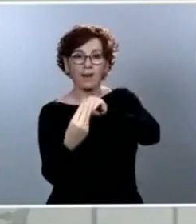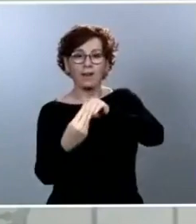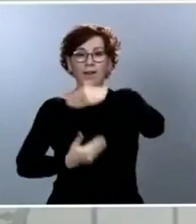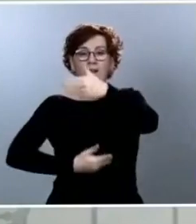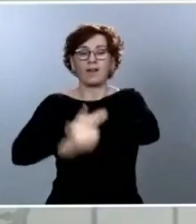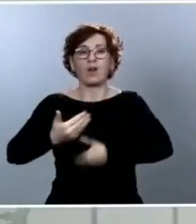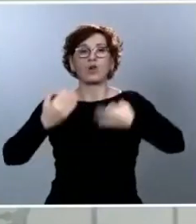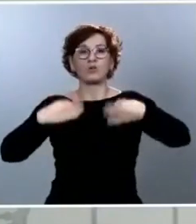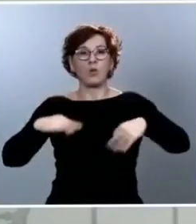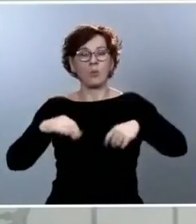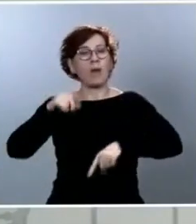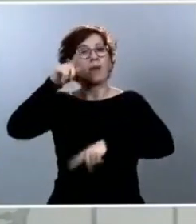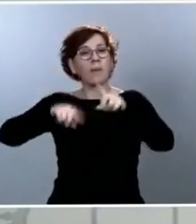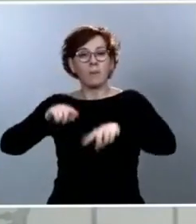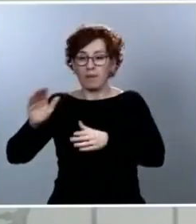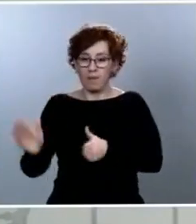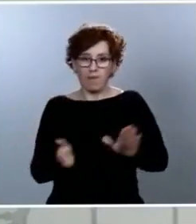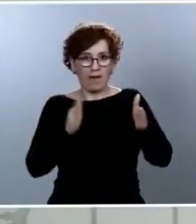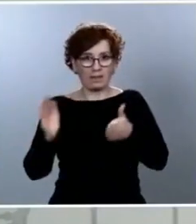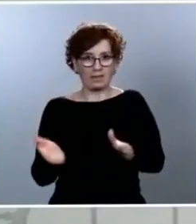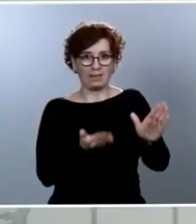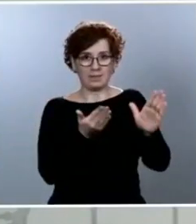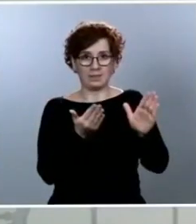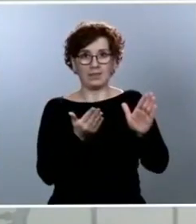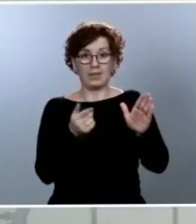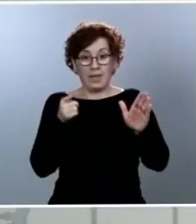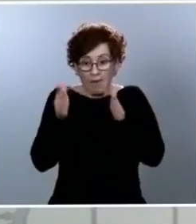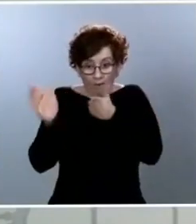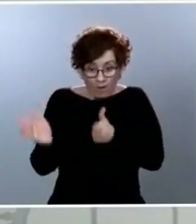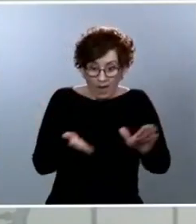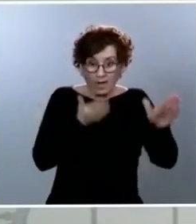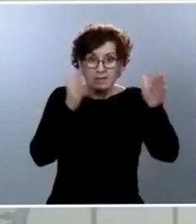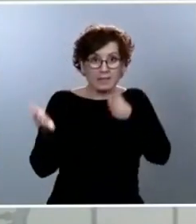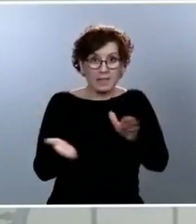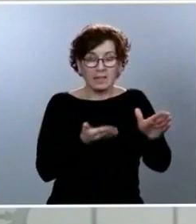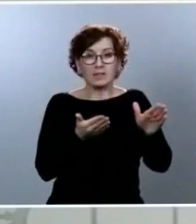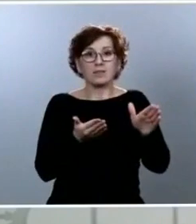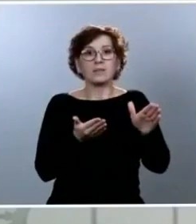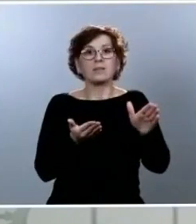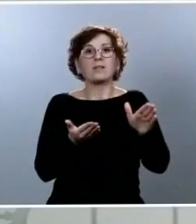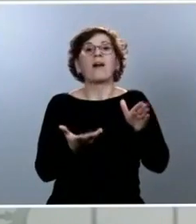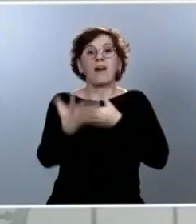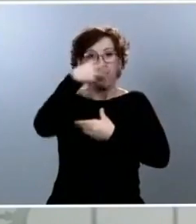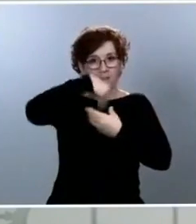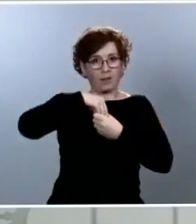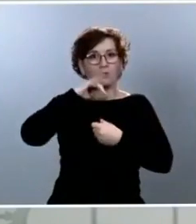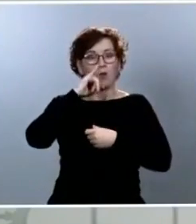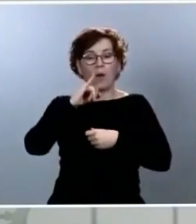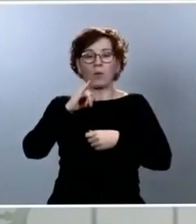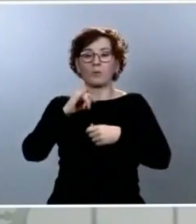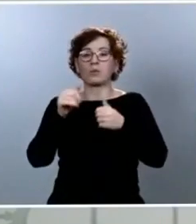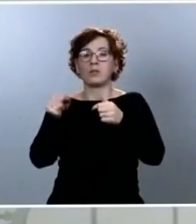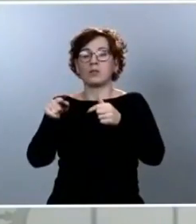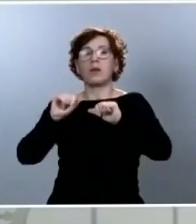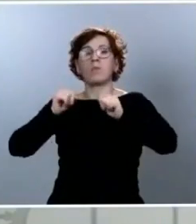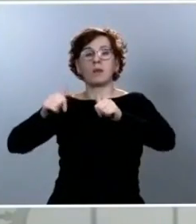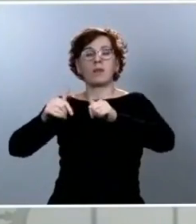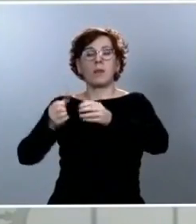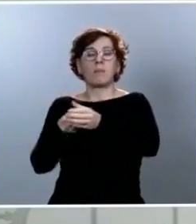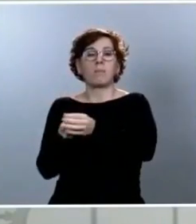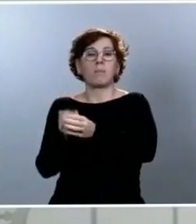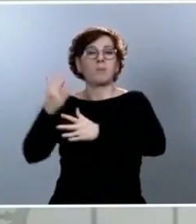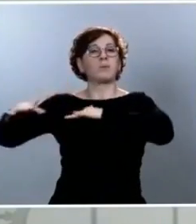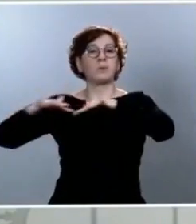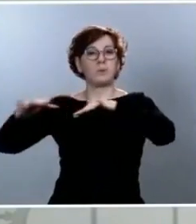Y en esas fases, pues, lógicamente, recogeremos la apertura de actividad económica, la apertura